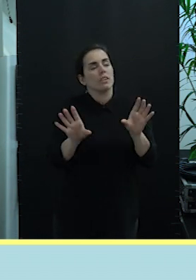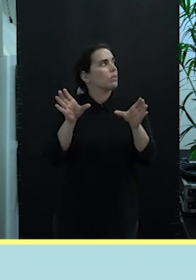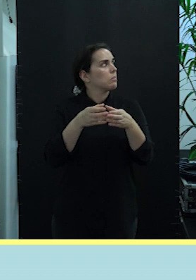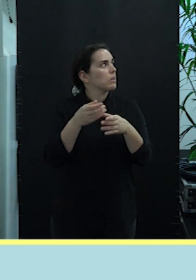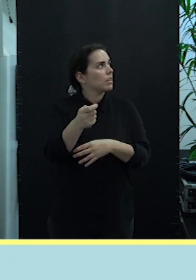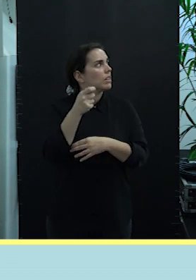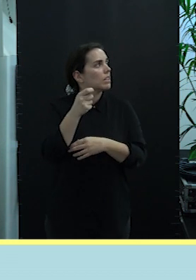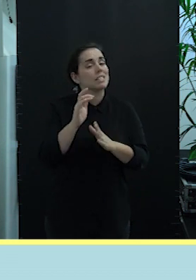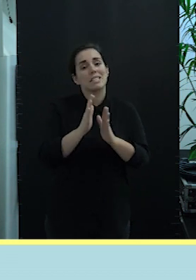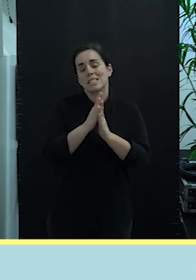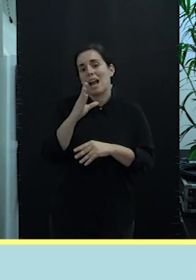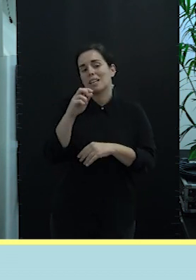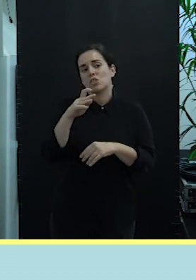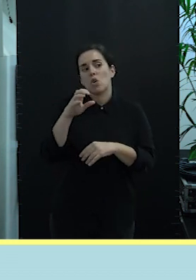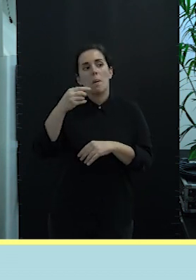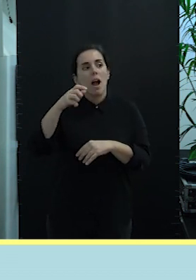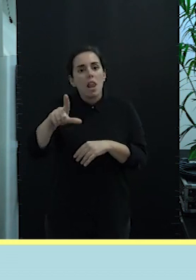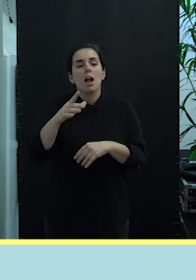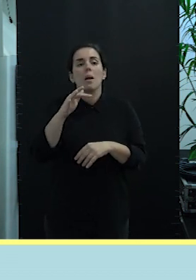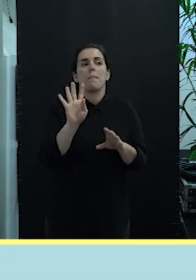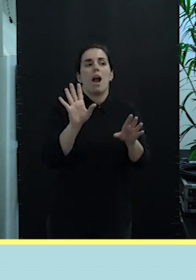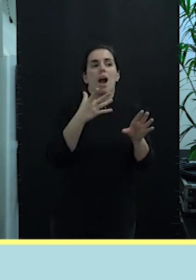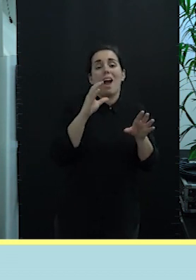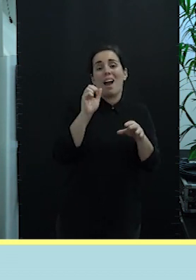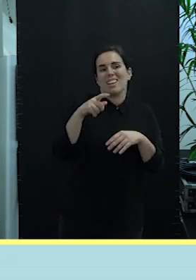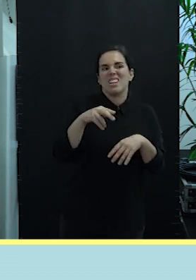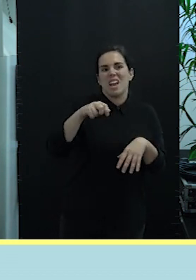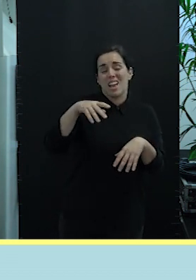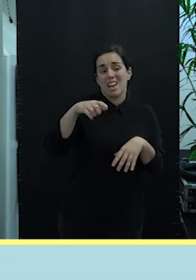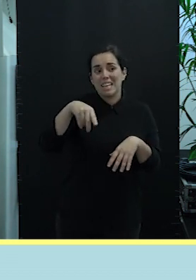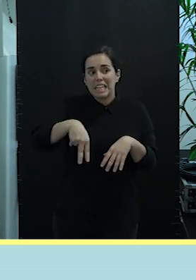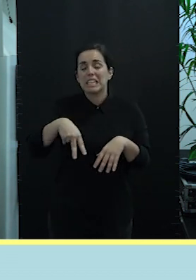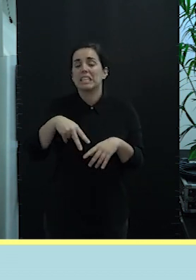de San Cristóbal y cofradía de pescadores de Arguineguín, Condido e Irene.